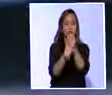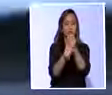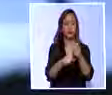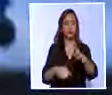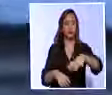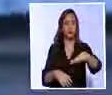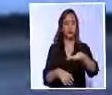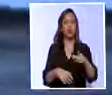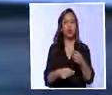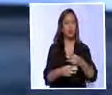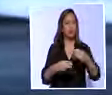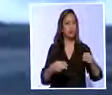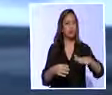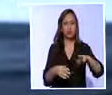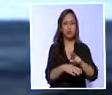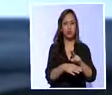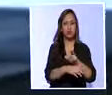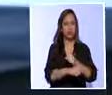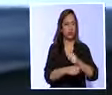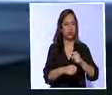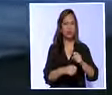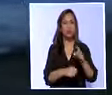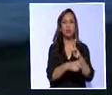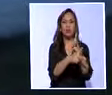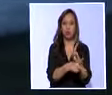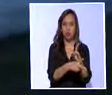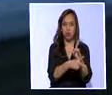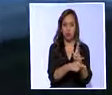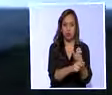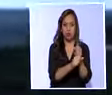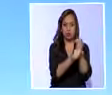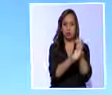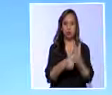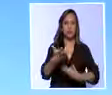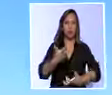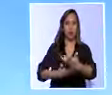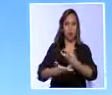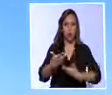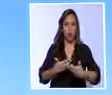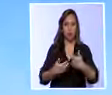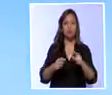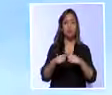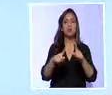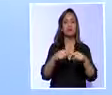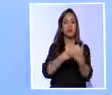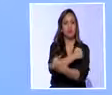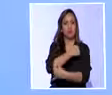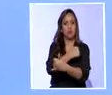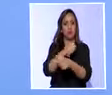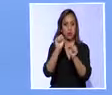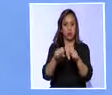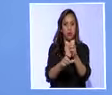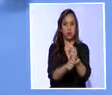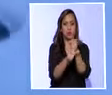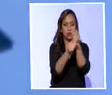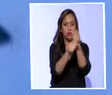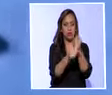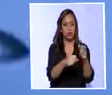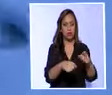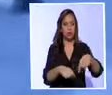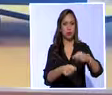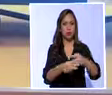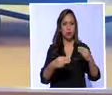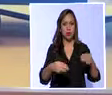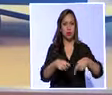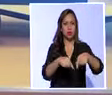instalaciones de materiales nucleares, así como también facilitará los mecanismos de cooperación entre los diferentes estados para garantizar la seguridad de los materiales nucleares